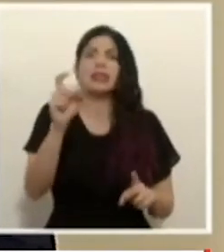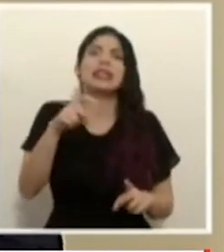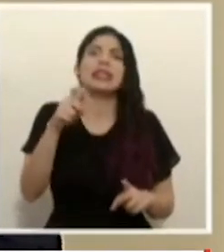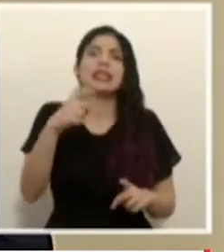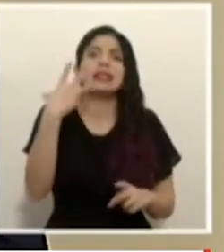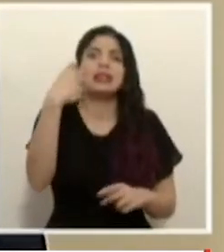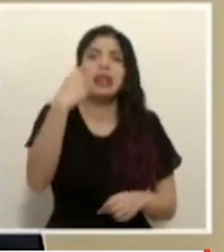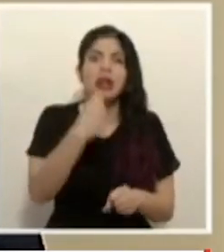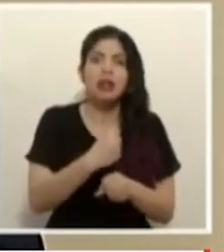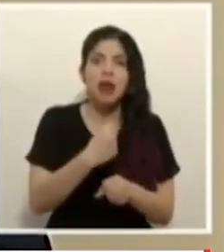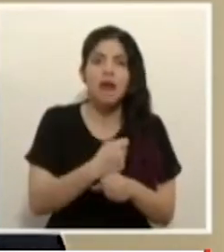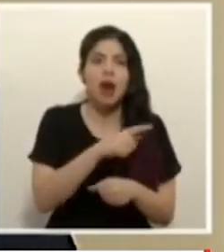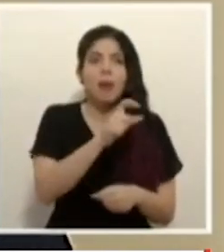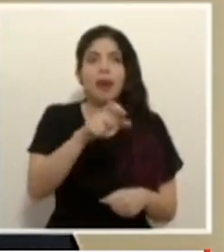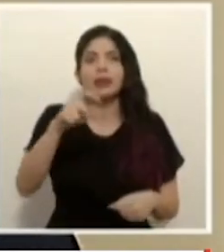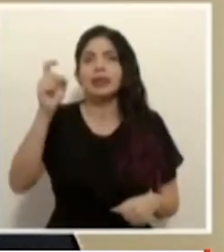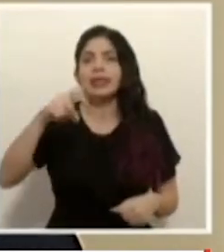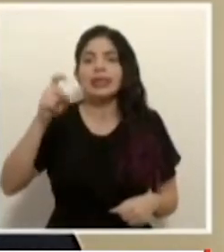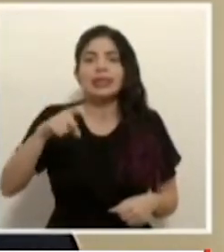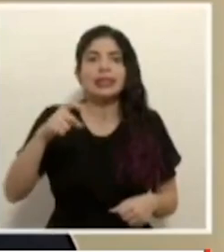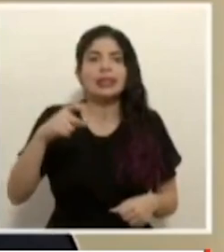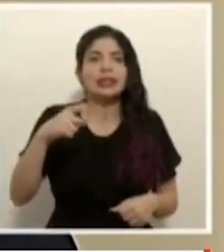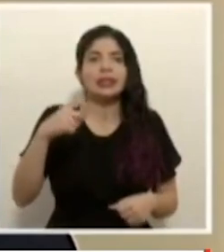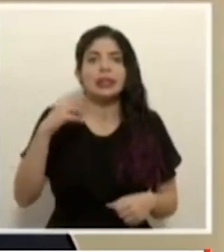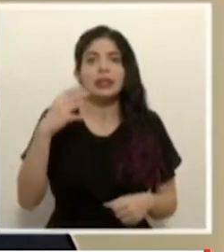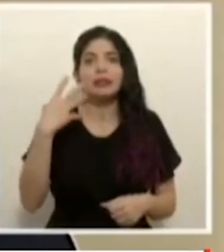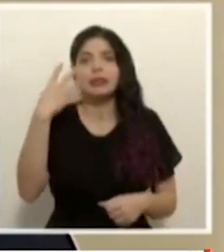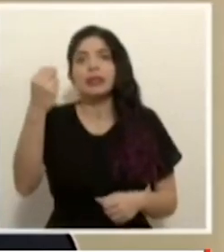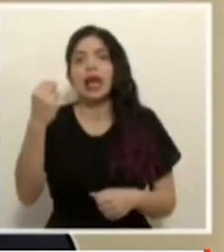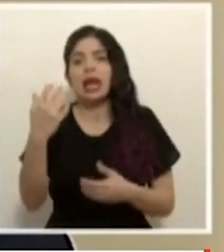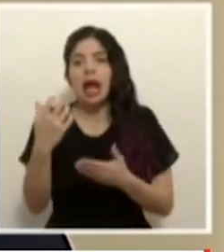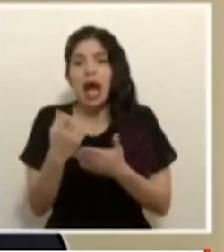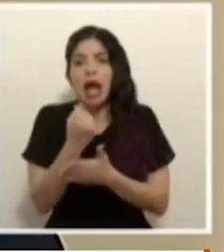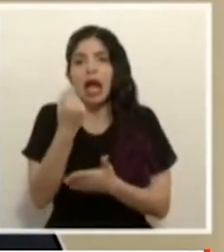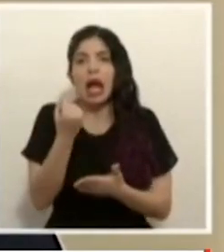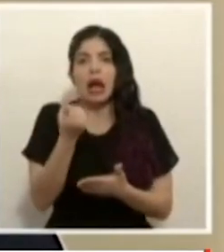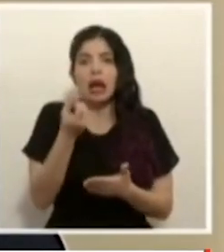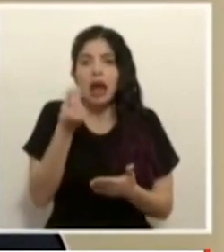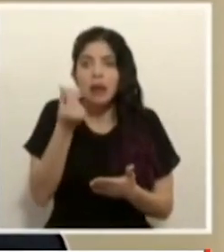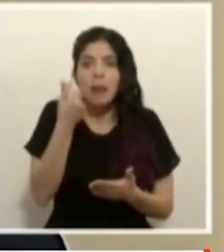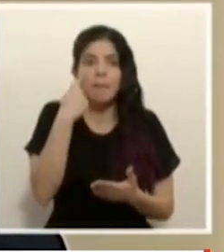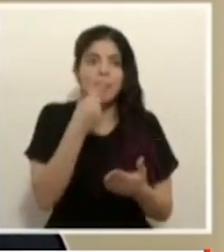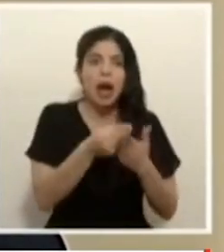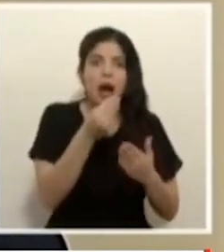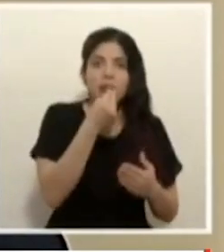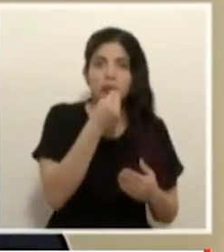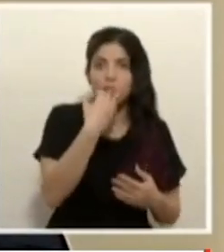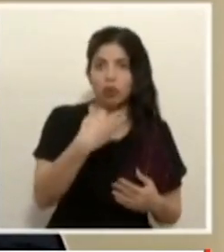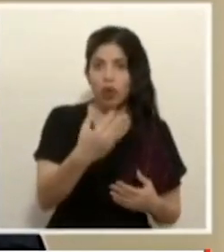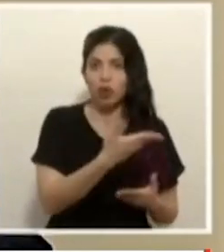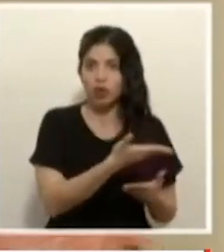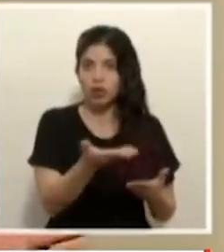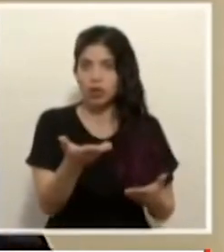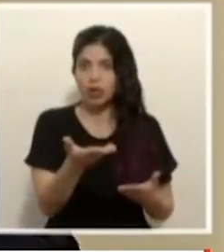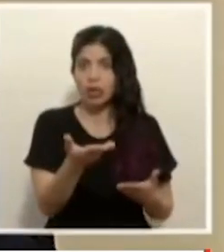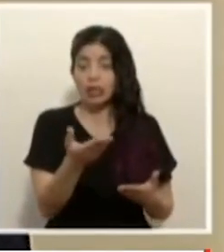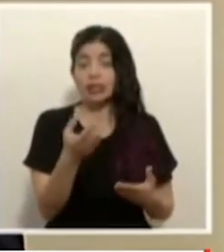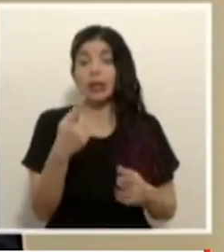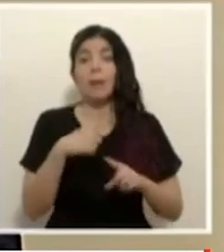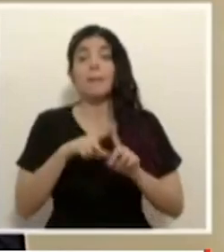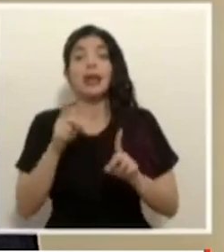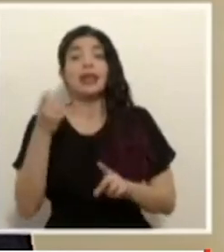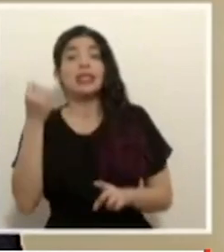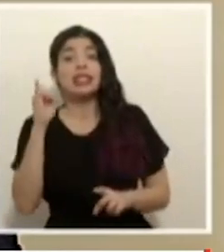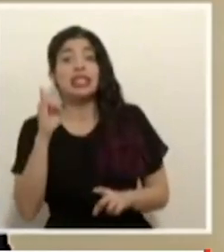salir a trabajar salir a ganarse el sustento día a día y por otro lado